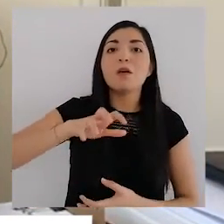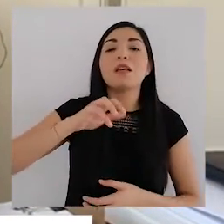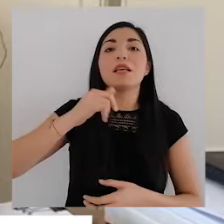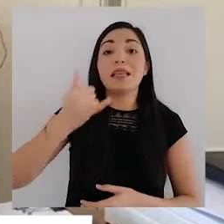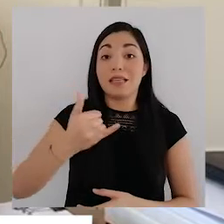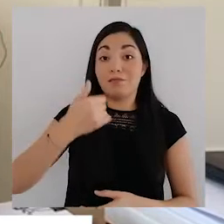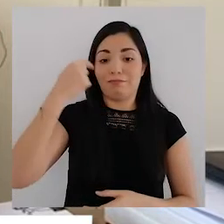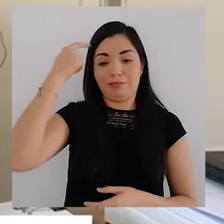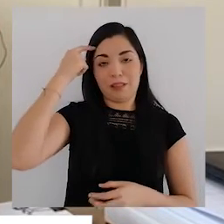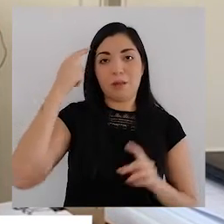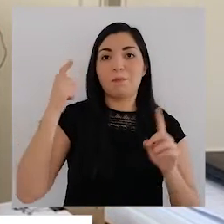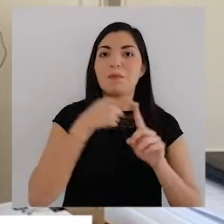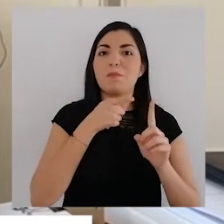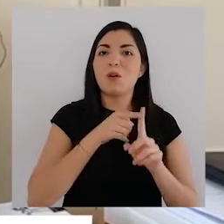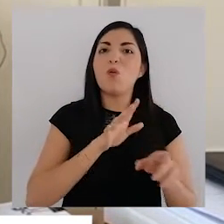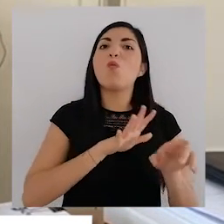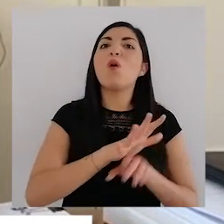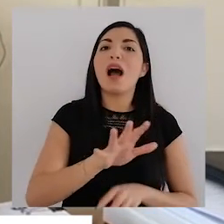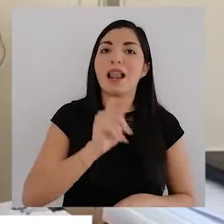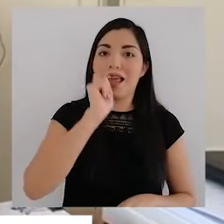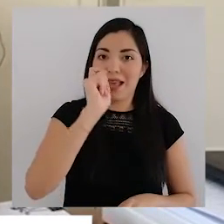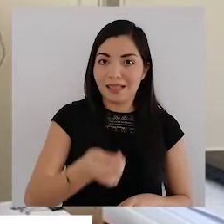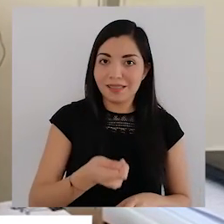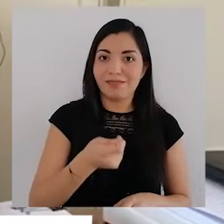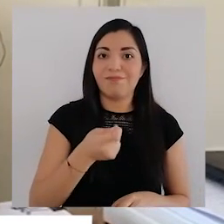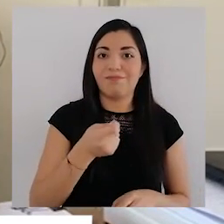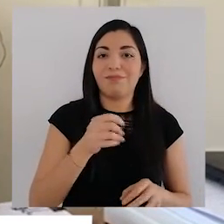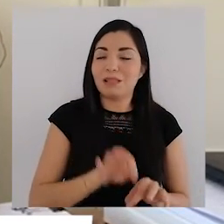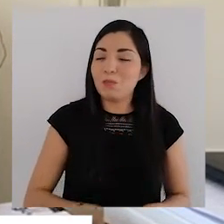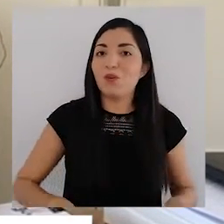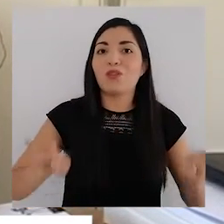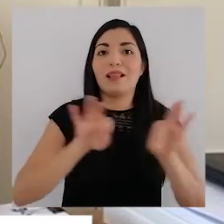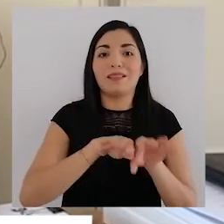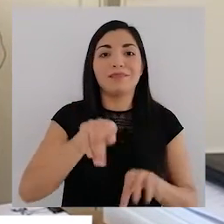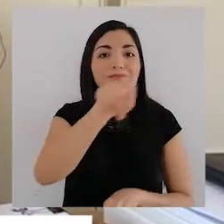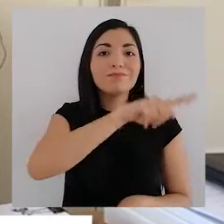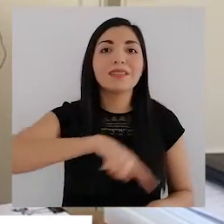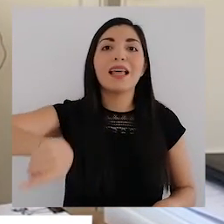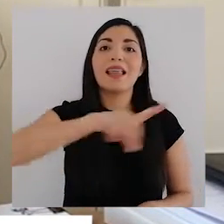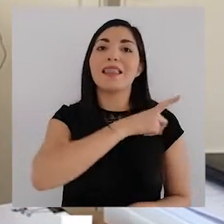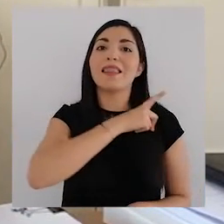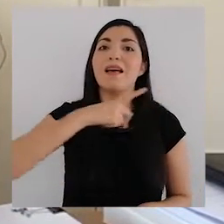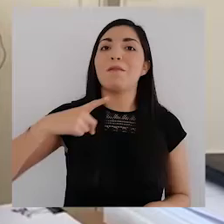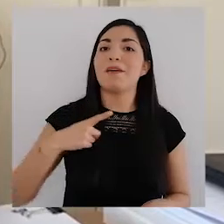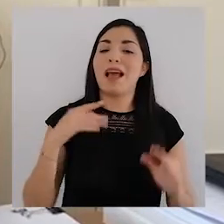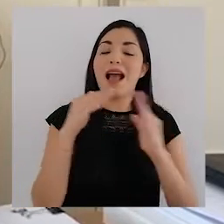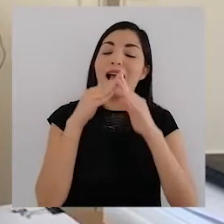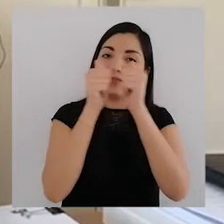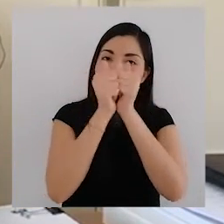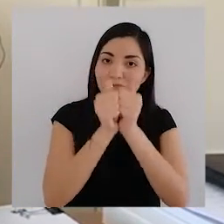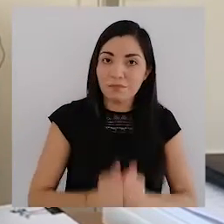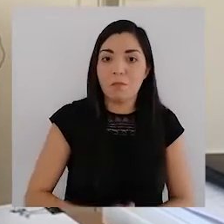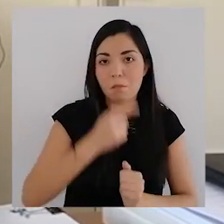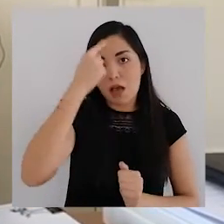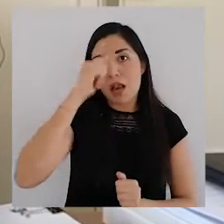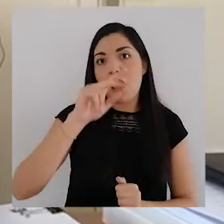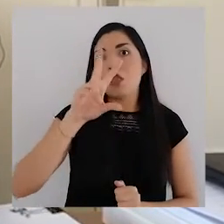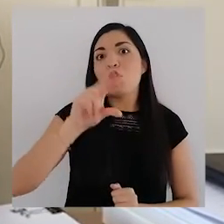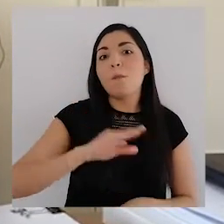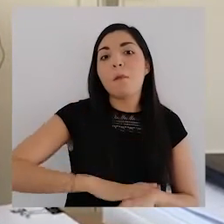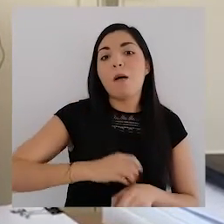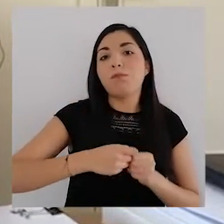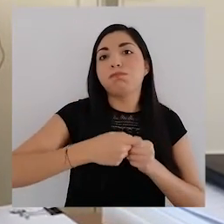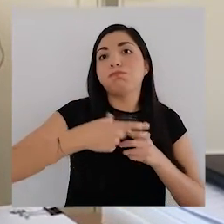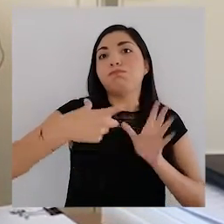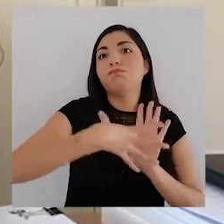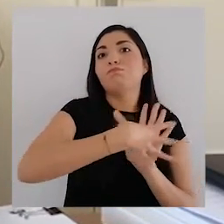y la que es prioridad para todos los tapatíos es la del quedarnos en casa para poder contener el crecimiento de esta epidemia. Por